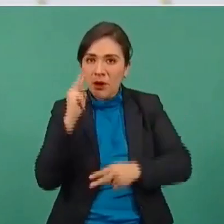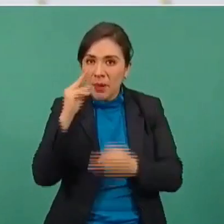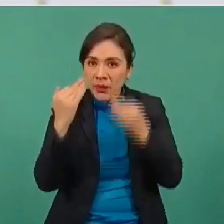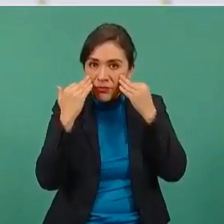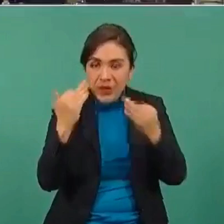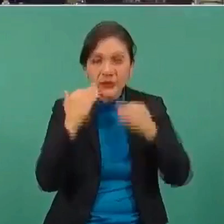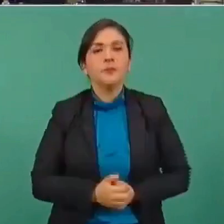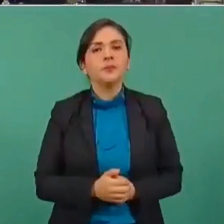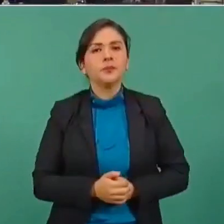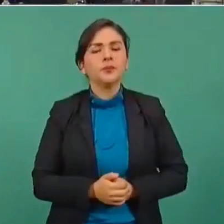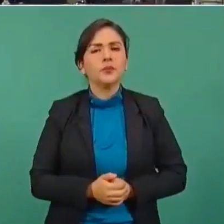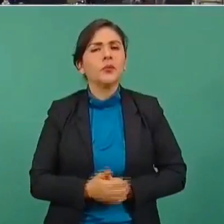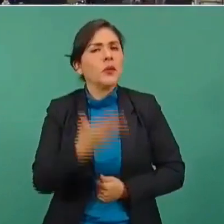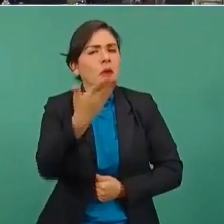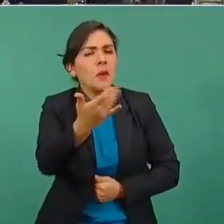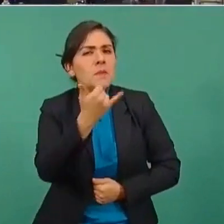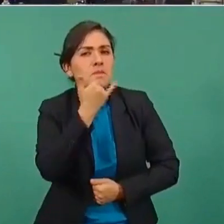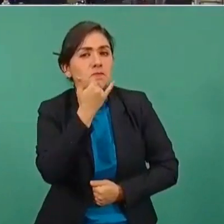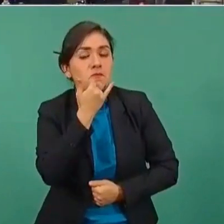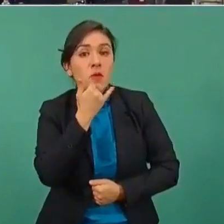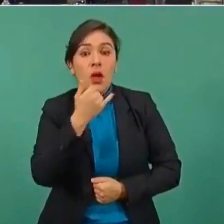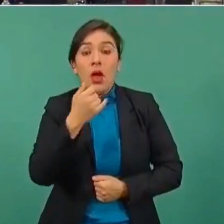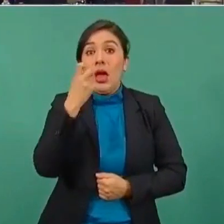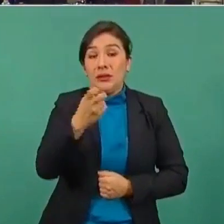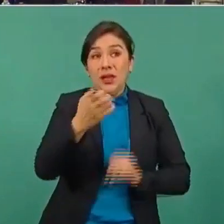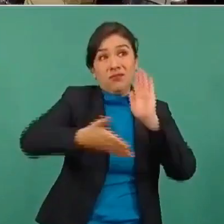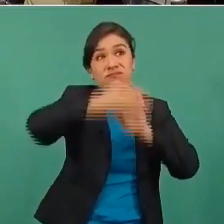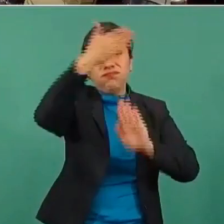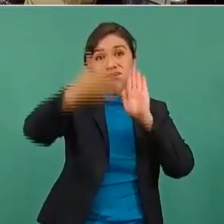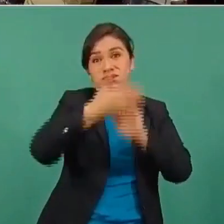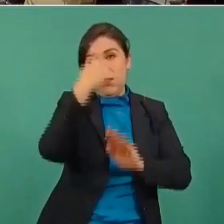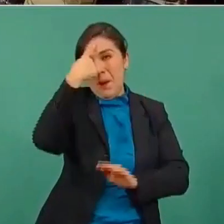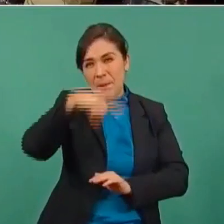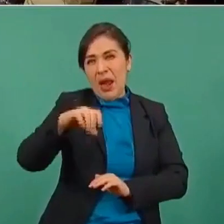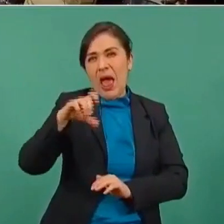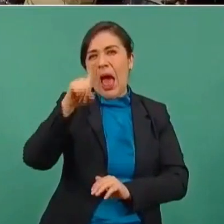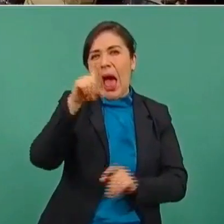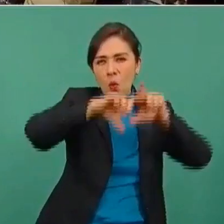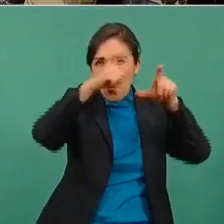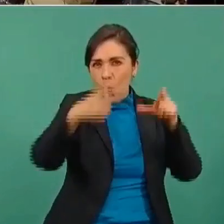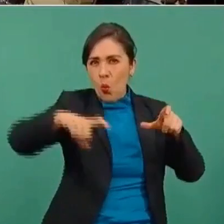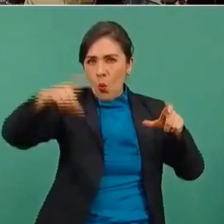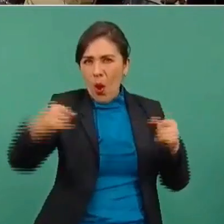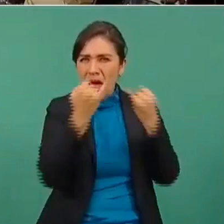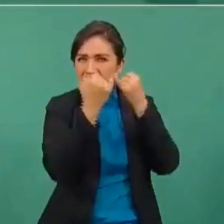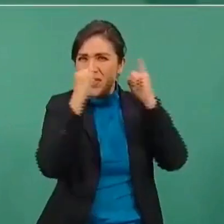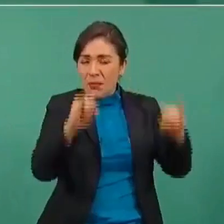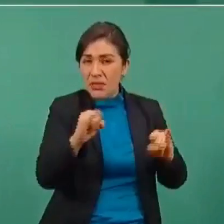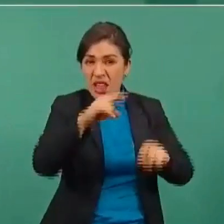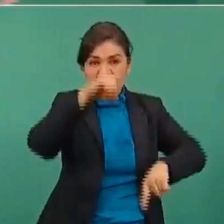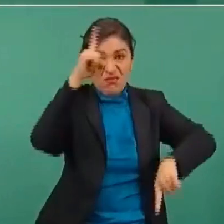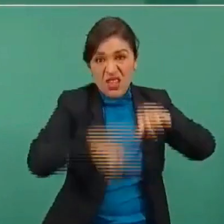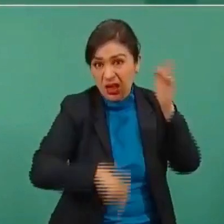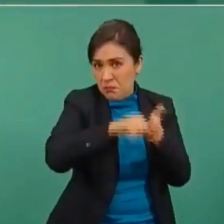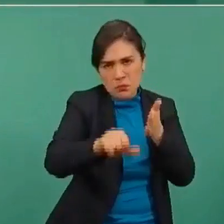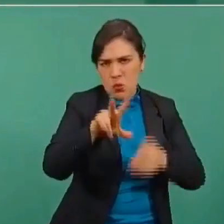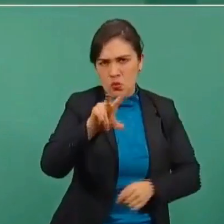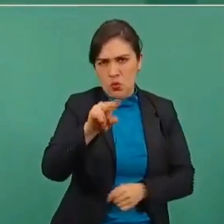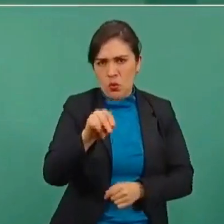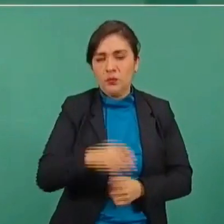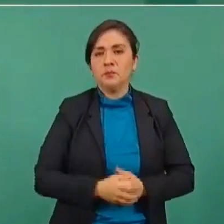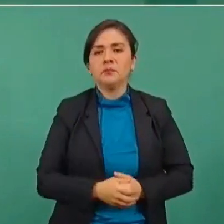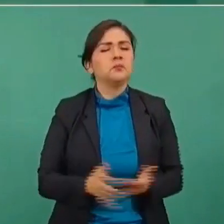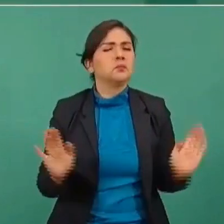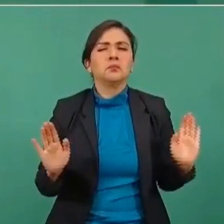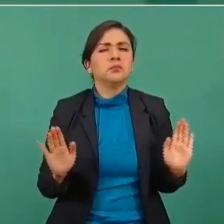entonces para precisar se descarta la cancelación del acueducto independencia sencillamente vamos a a